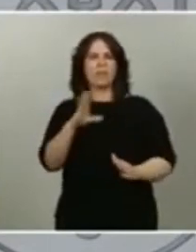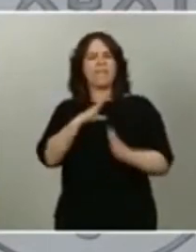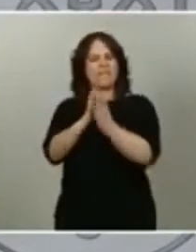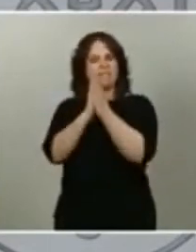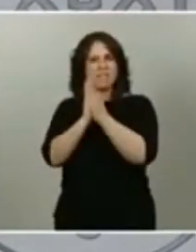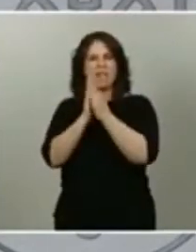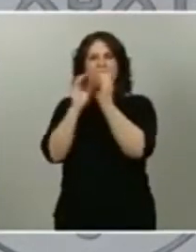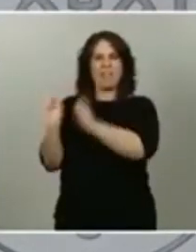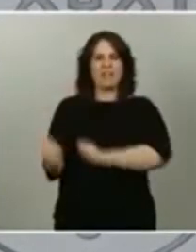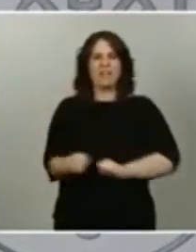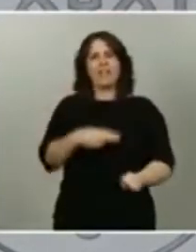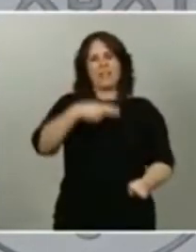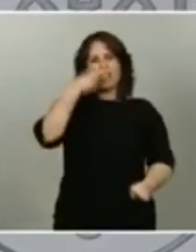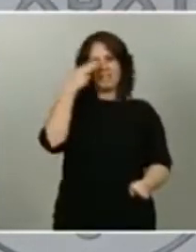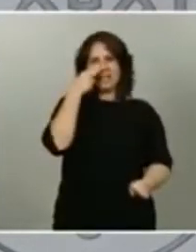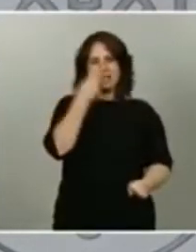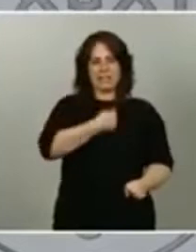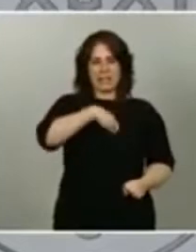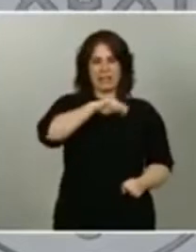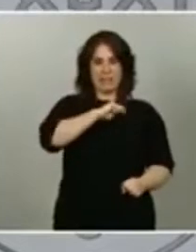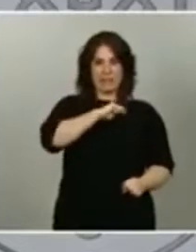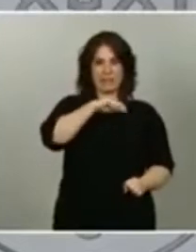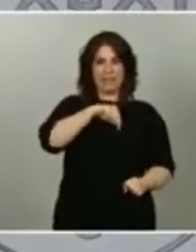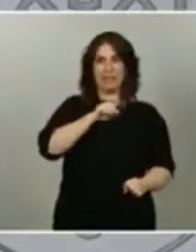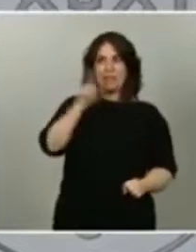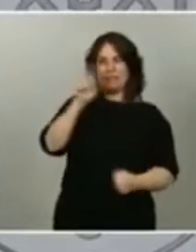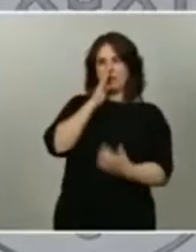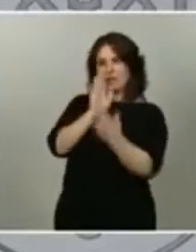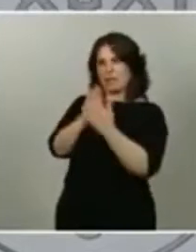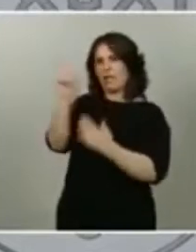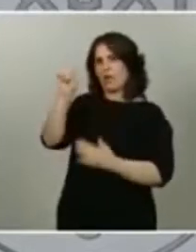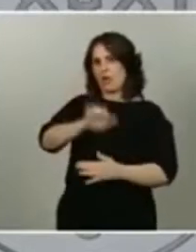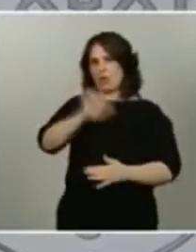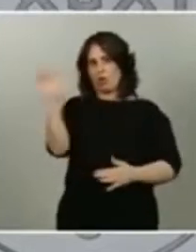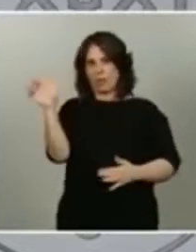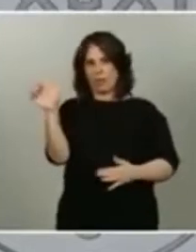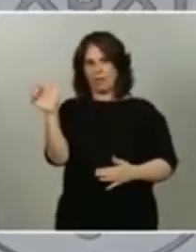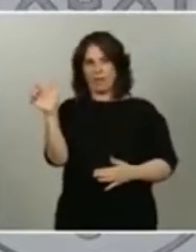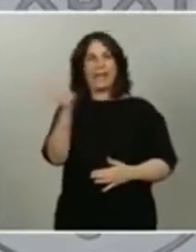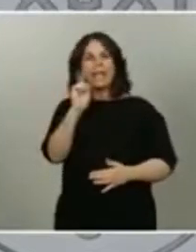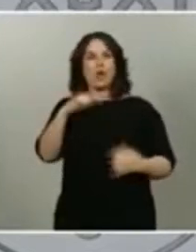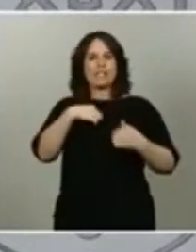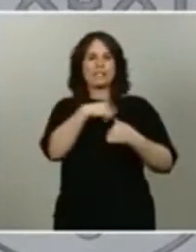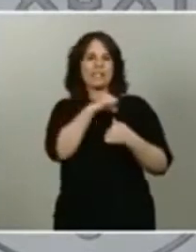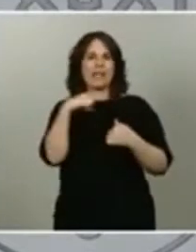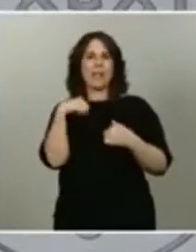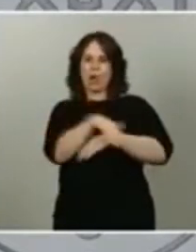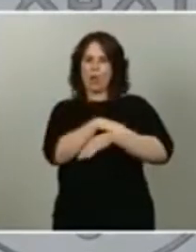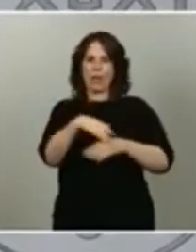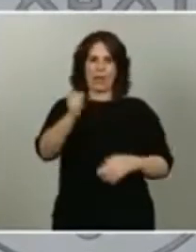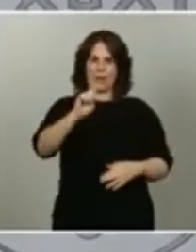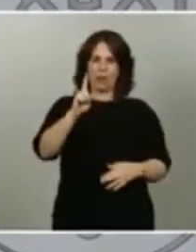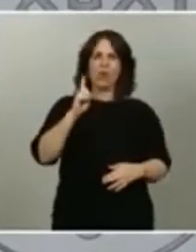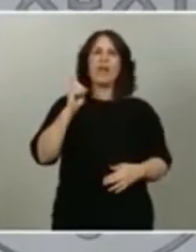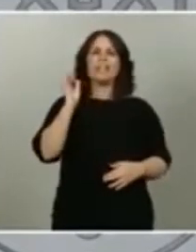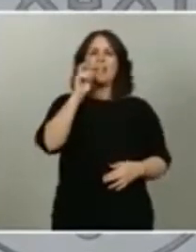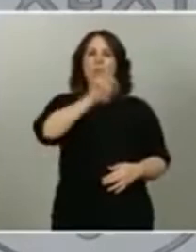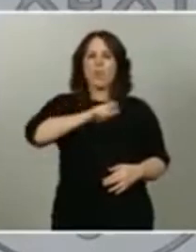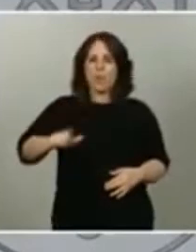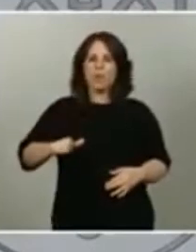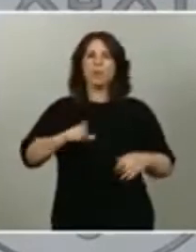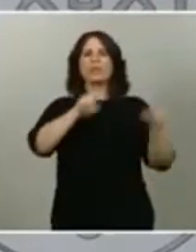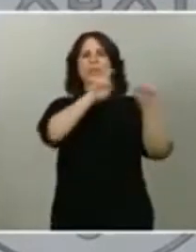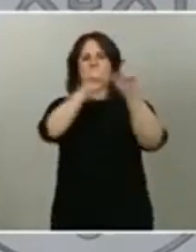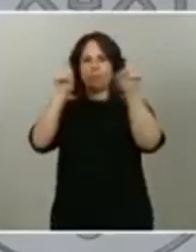nuestro país en Europa, que no son los intereses de este Gobierno, son los intereses de los ciudadanos y de nuestras empresas, que retire